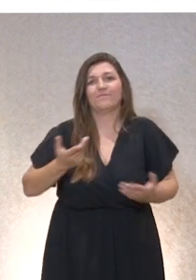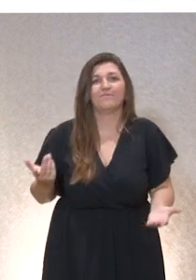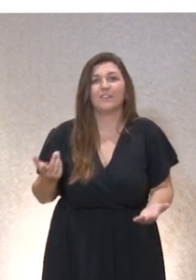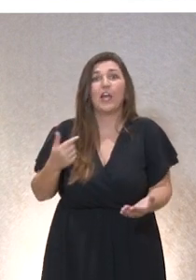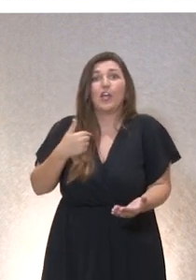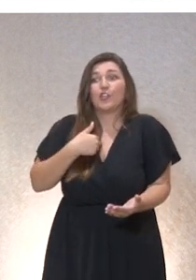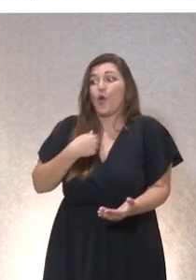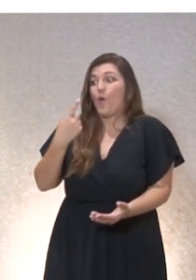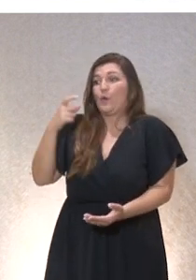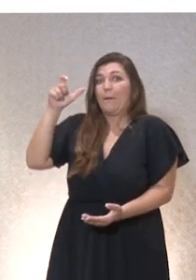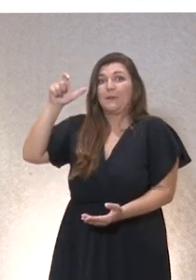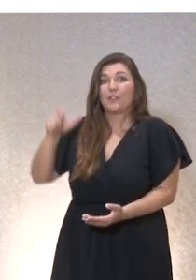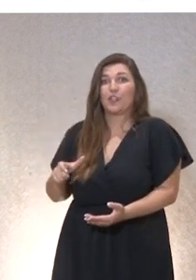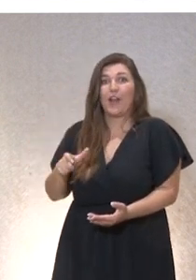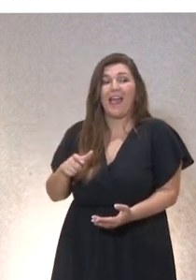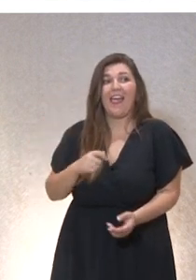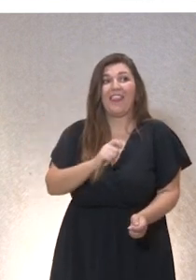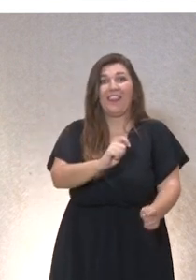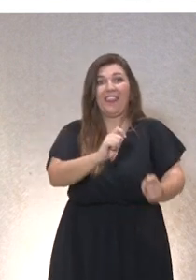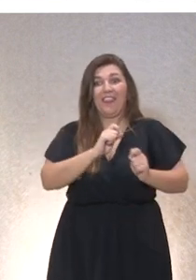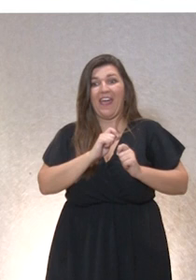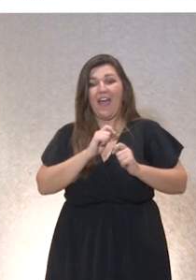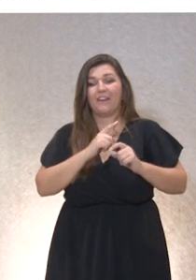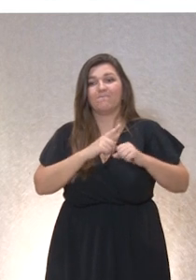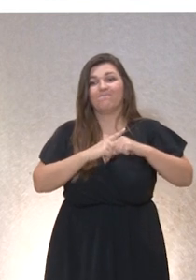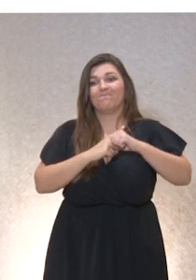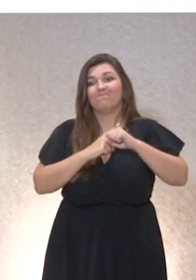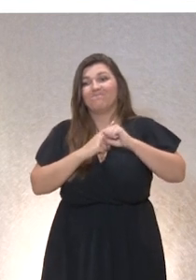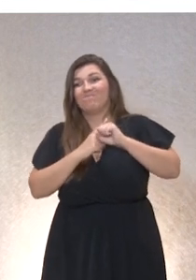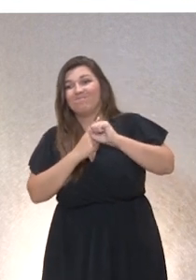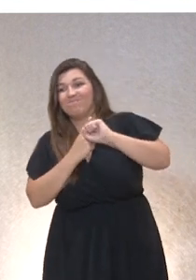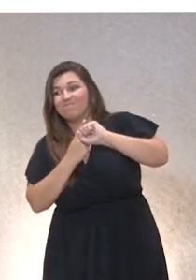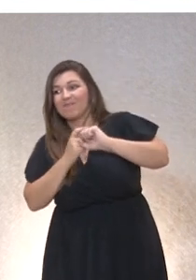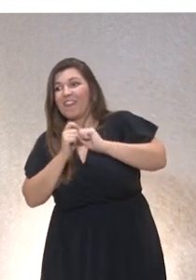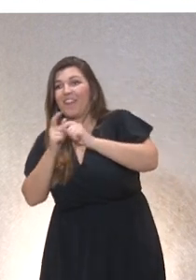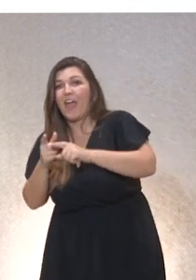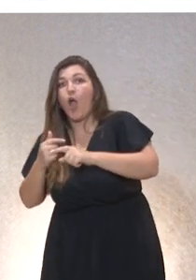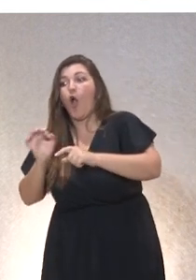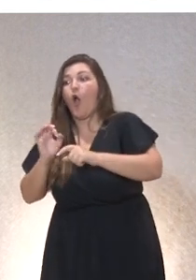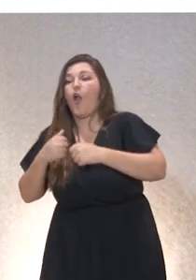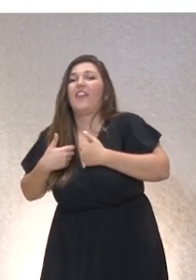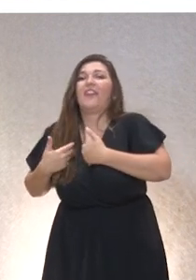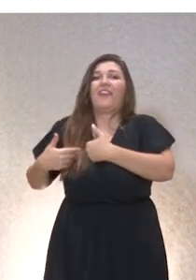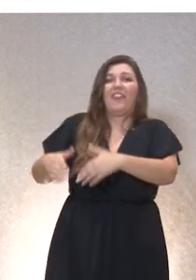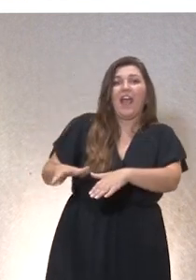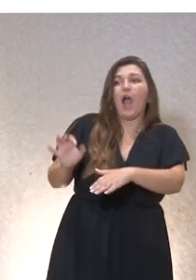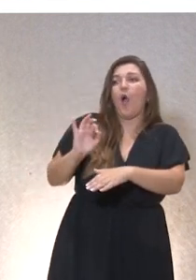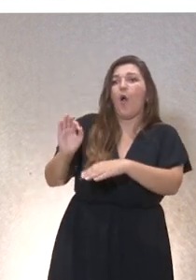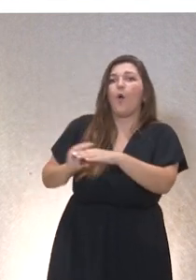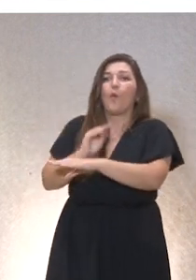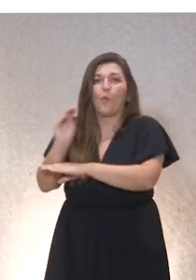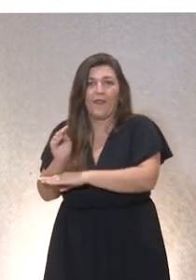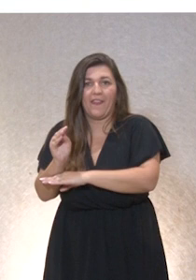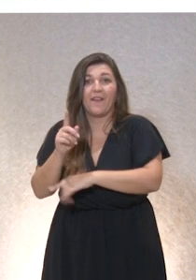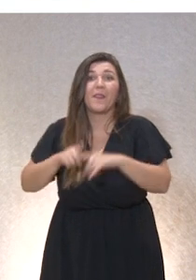forzado a tomar una decisión, a ser libre en una dirección u otra o a renunciar. Y por lo tanto, eso es clave